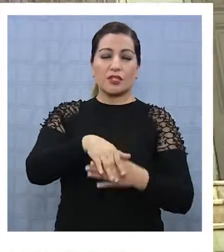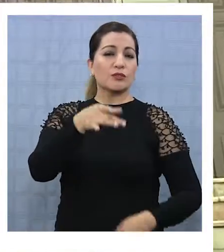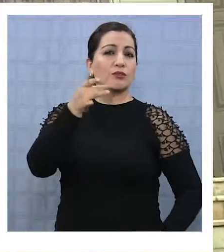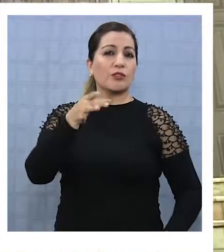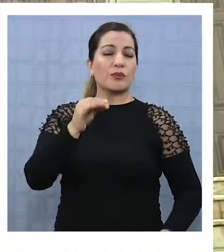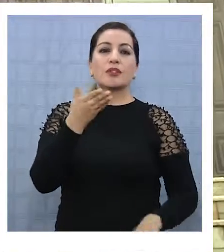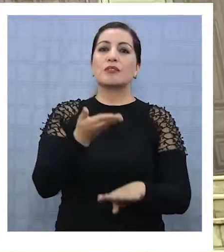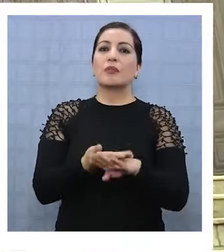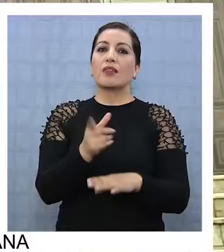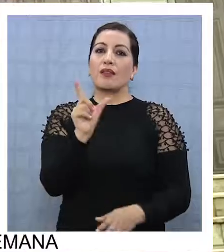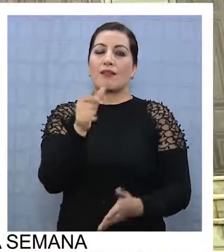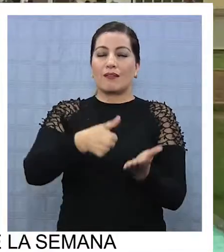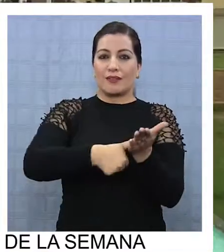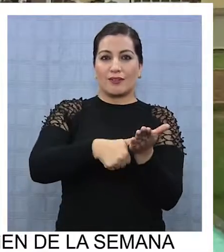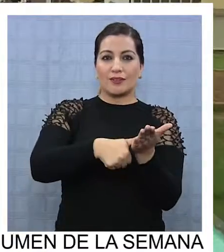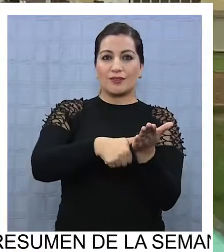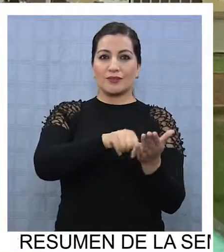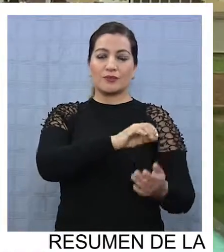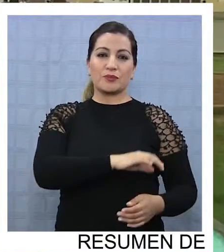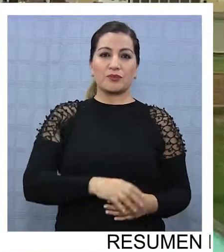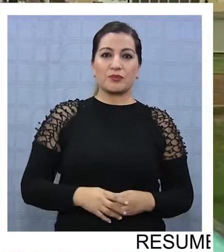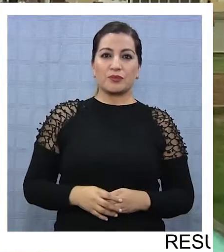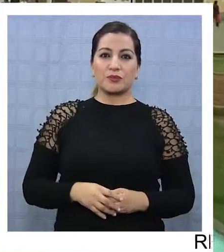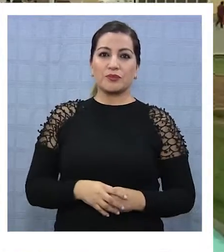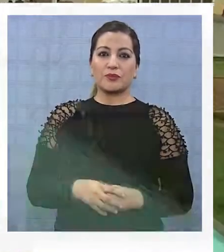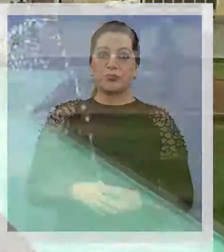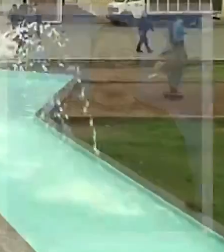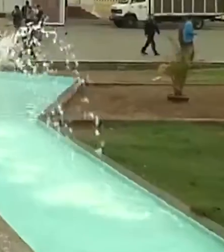de la tarde y solo se pedirá su carnet de identidad.